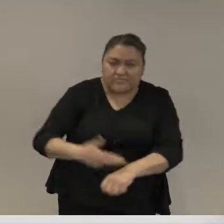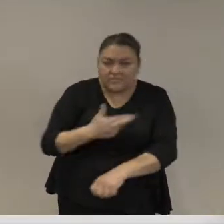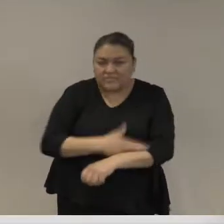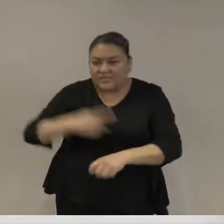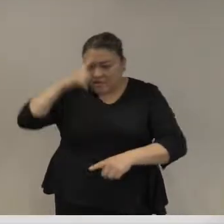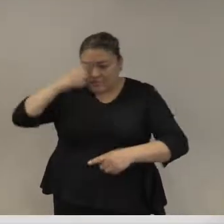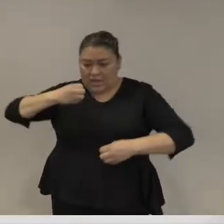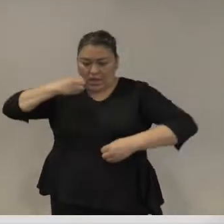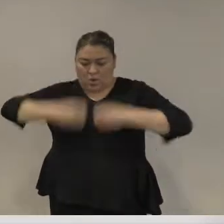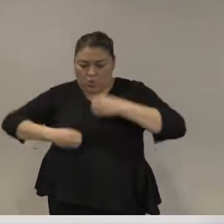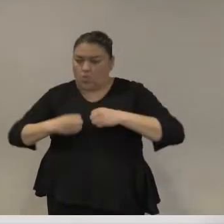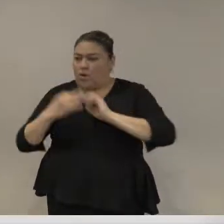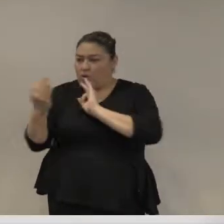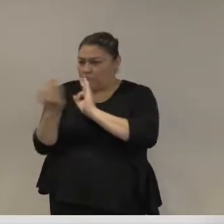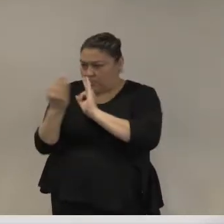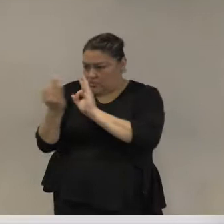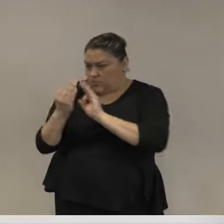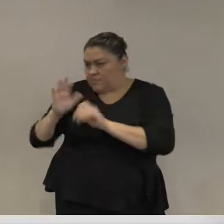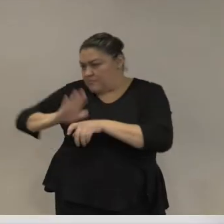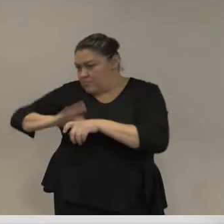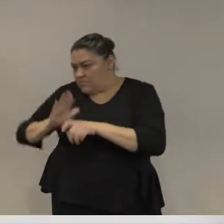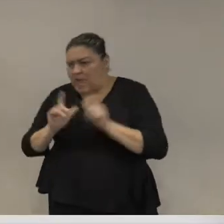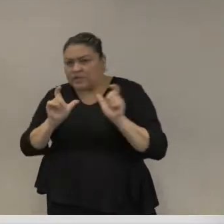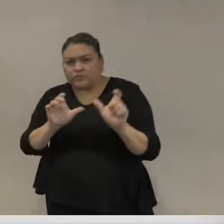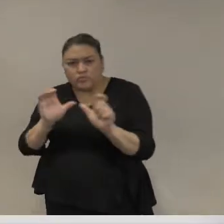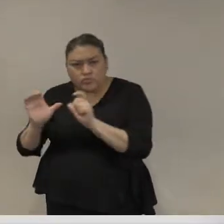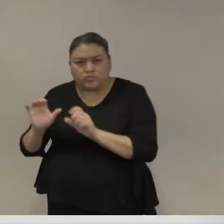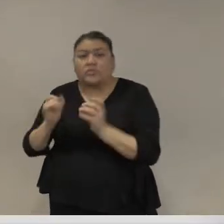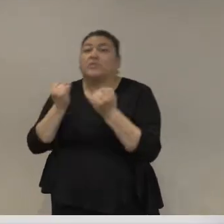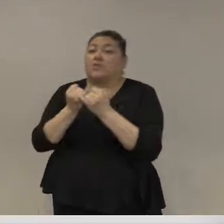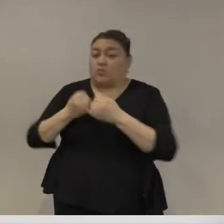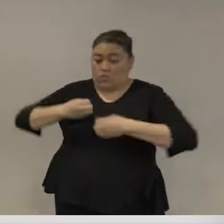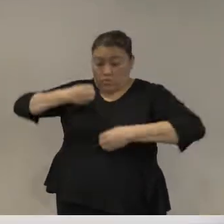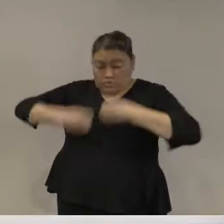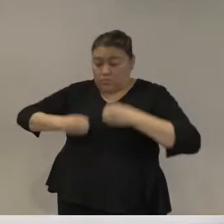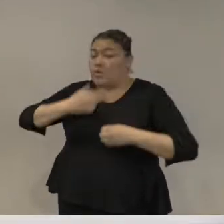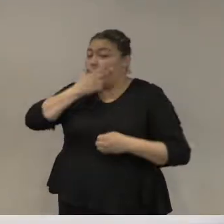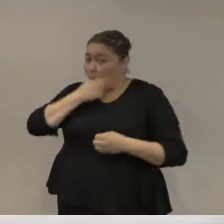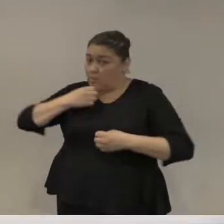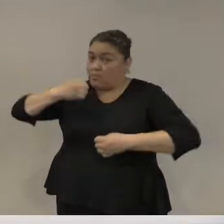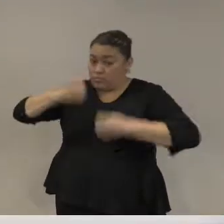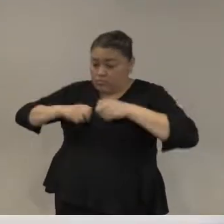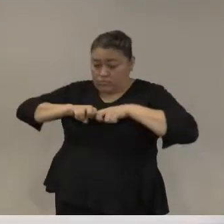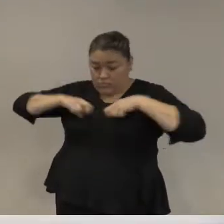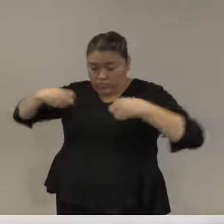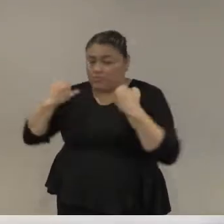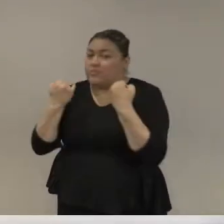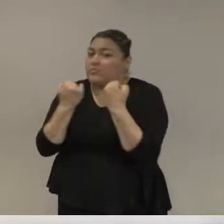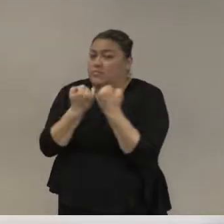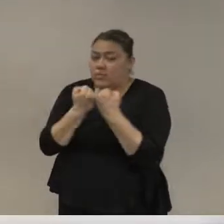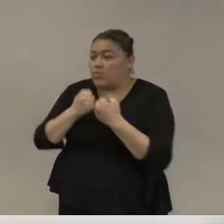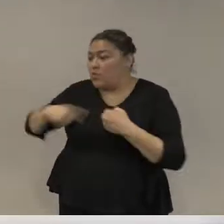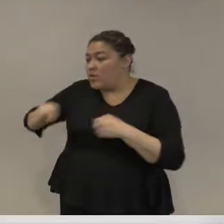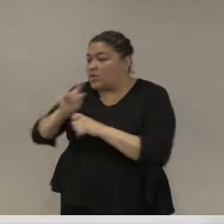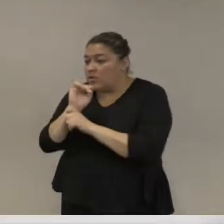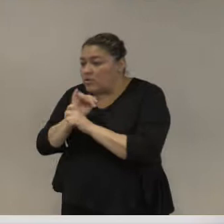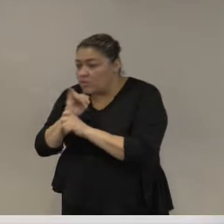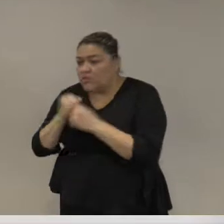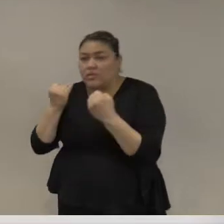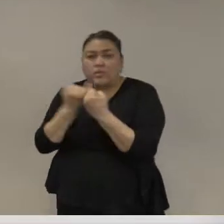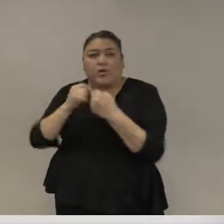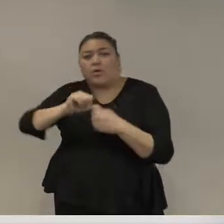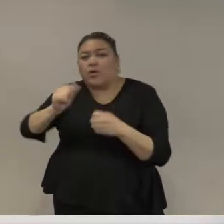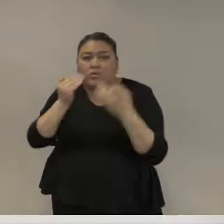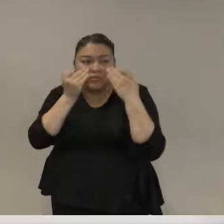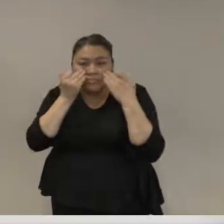fiscal por juez con bastante seguridad para los jueces los fiscales los investigadores los mismos testigos